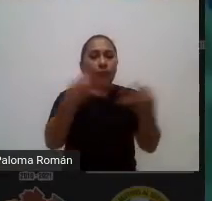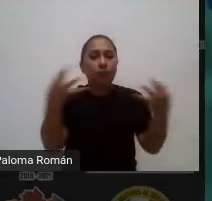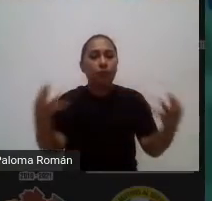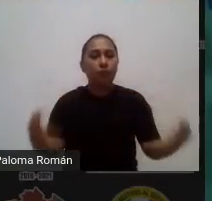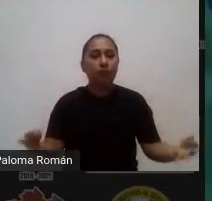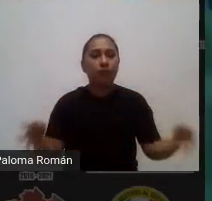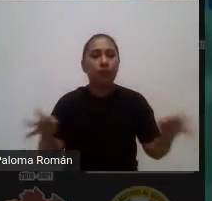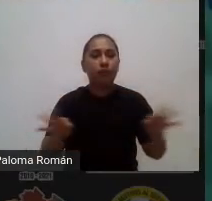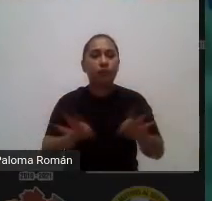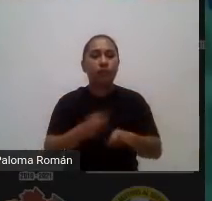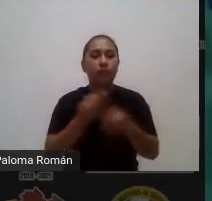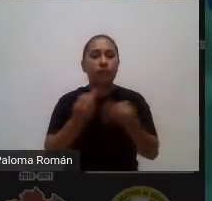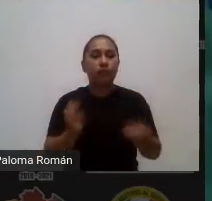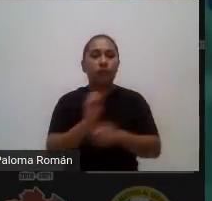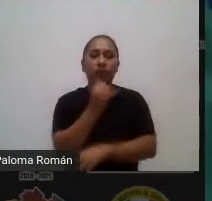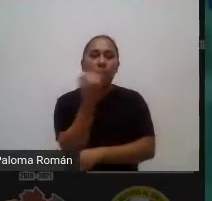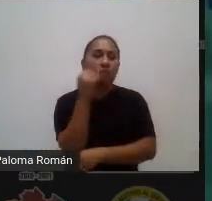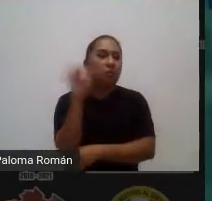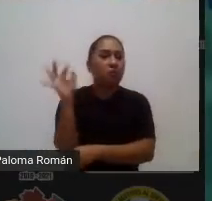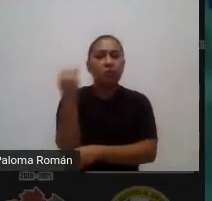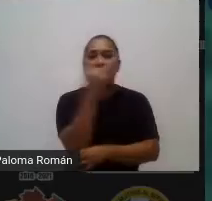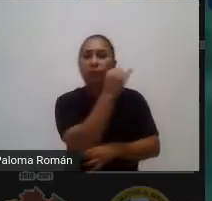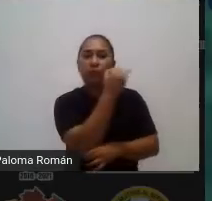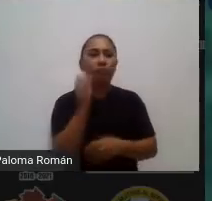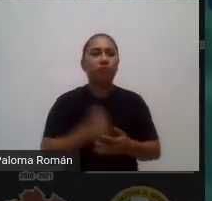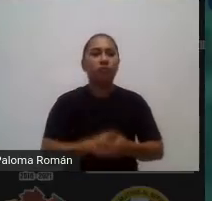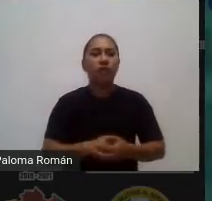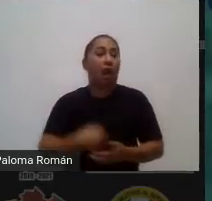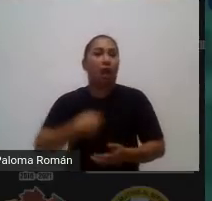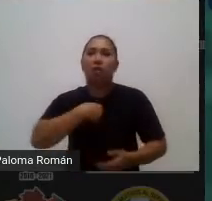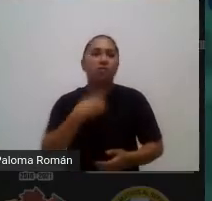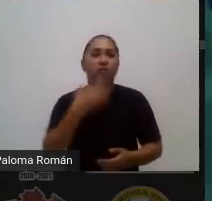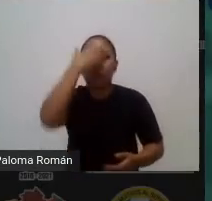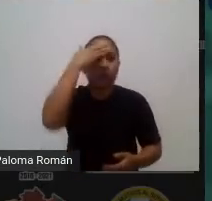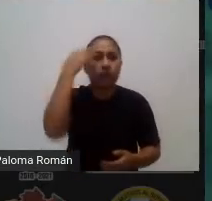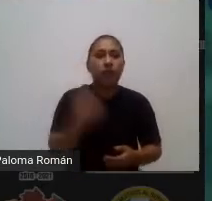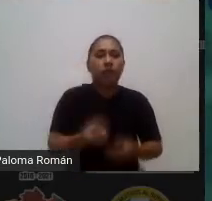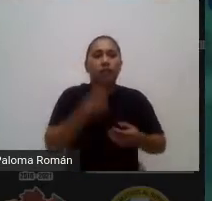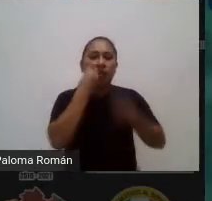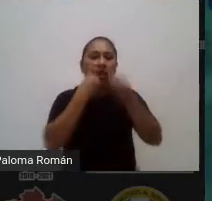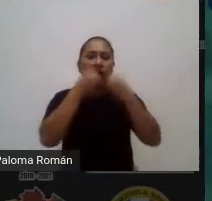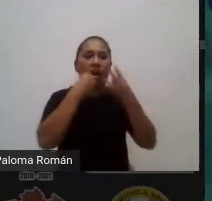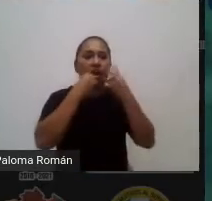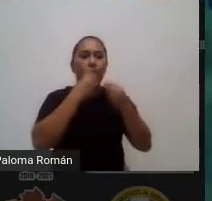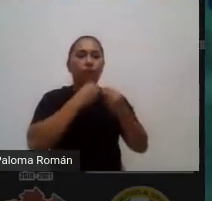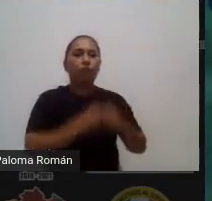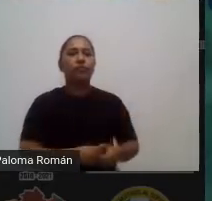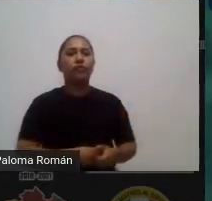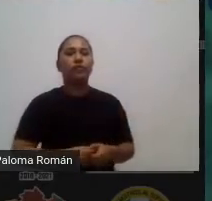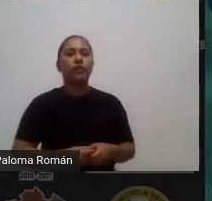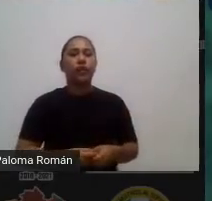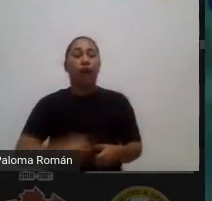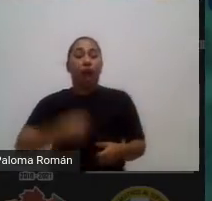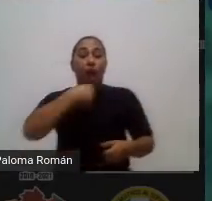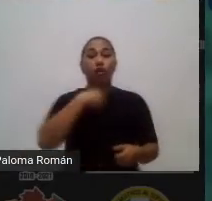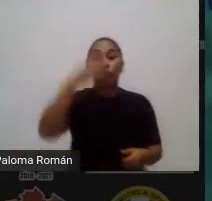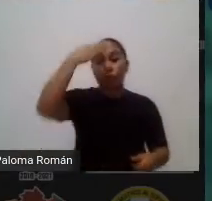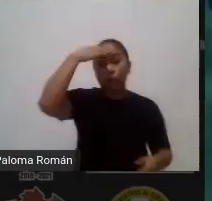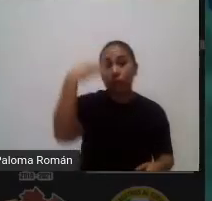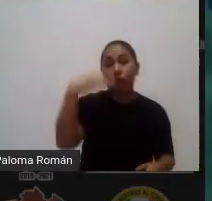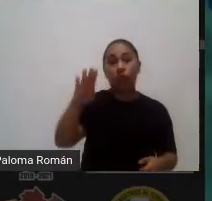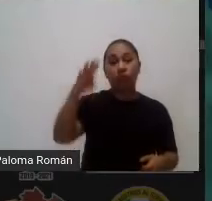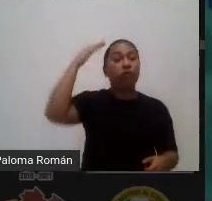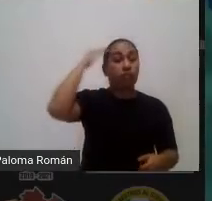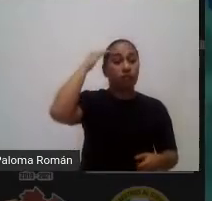entonces yo la verdad no sé nada de dietas keto pero yo sé que en mis en mis compañeros docentes sé de